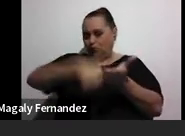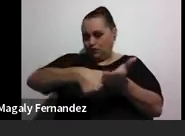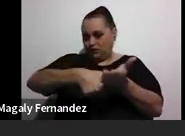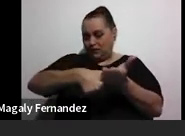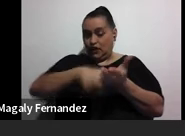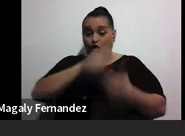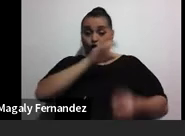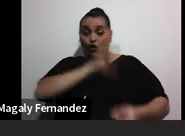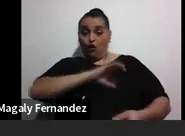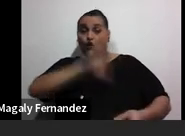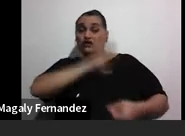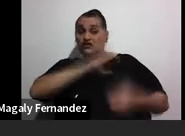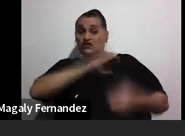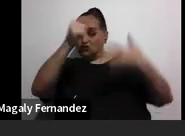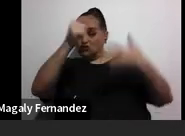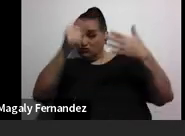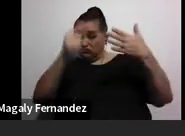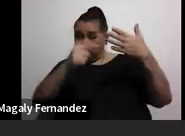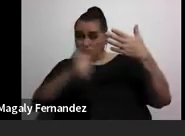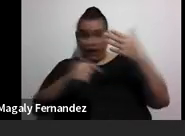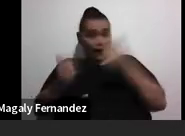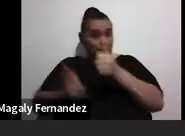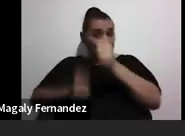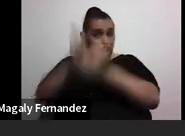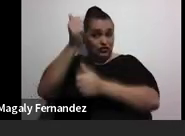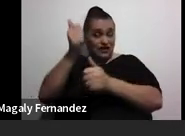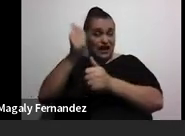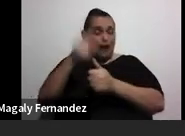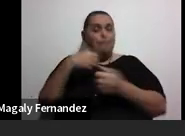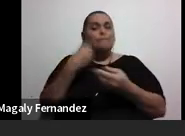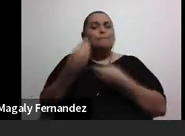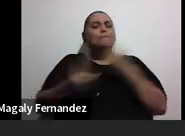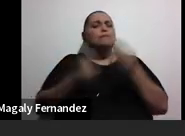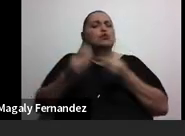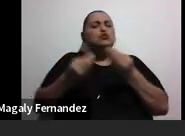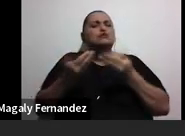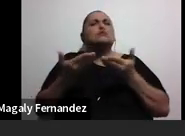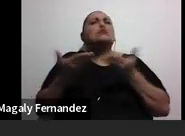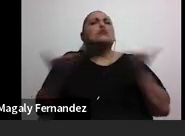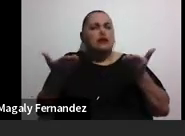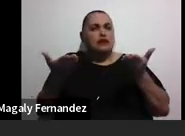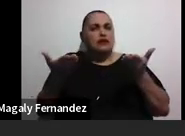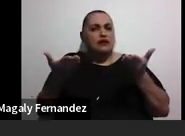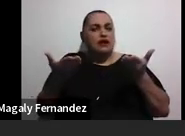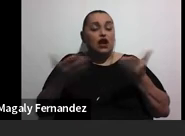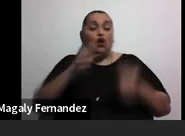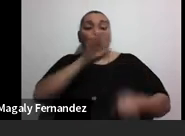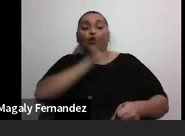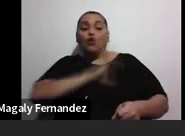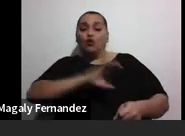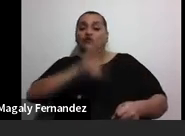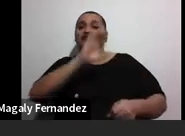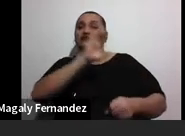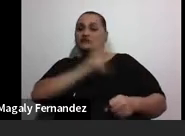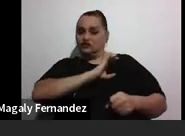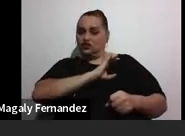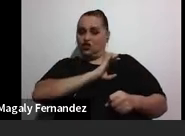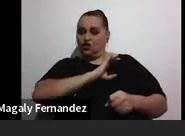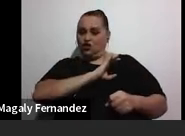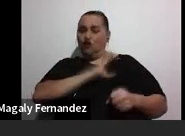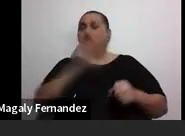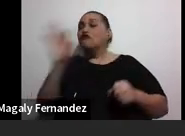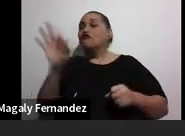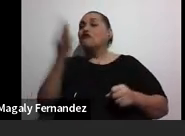condiciones, la mayoría, no es que todas, se producen muchas veces por una condición de estilo de